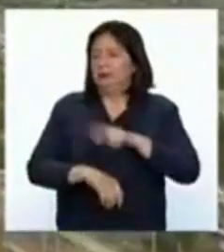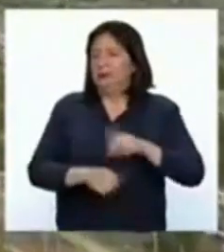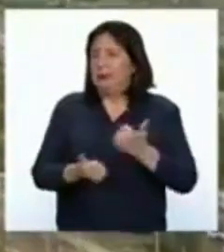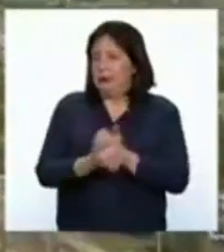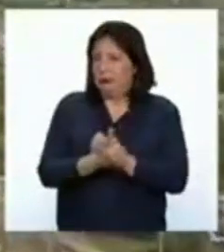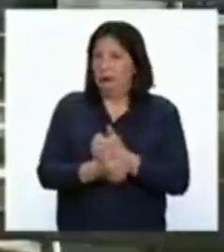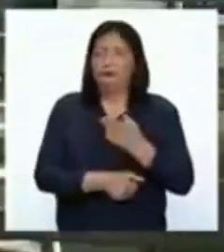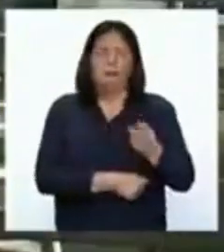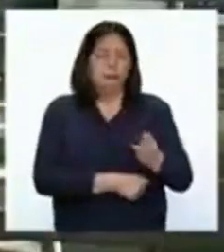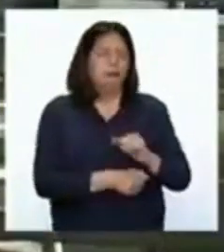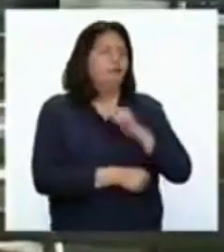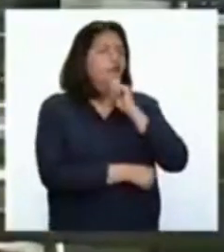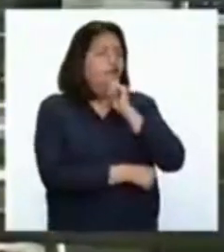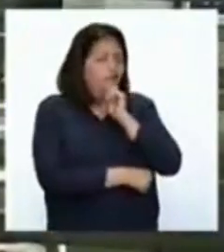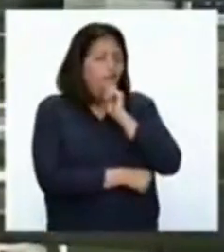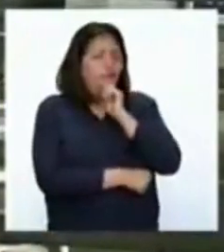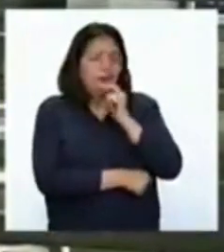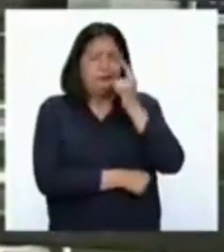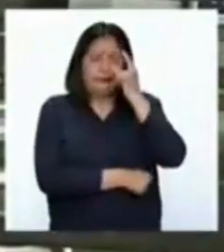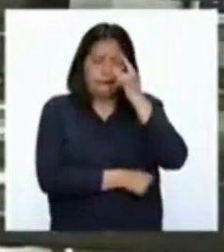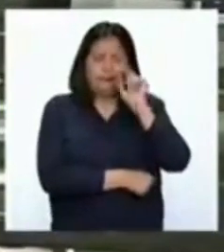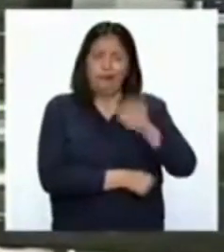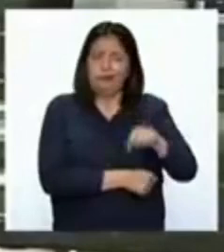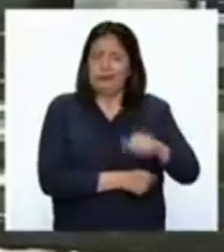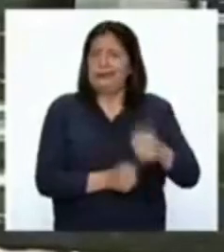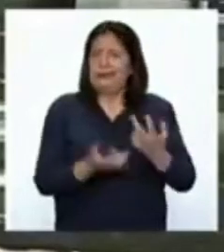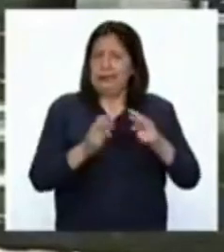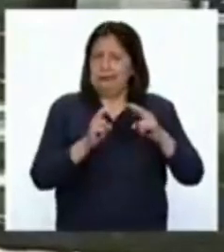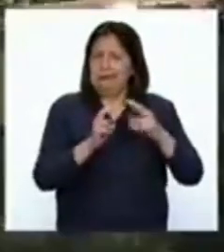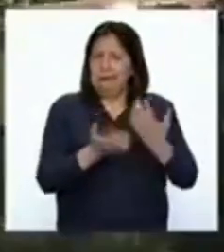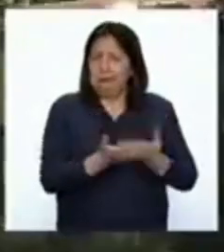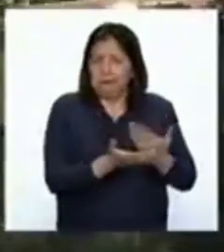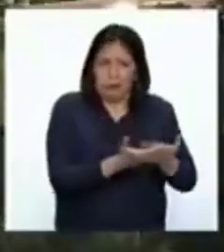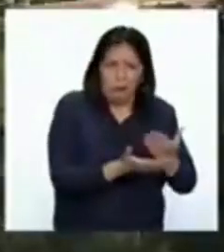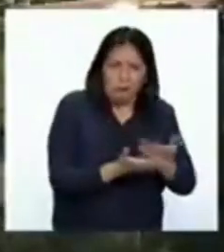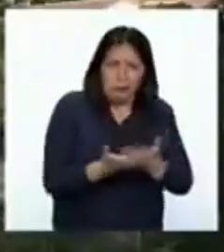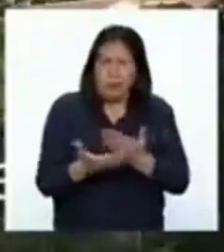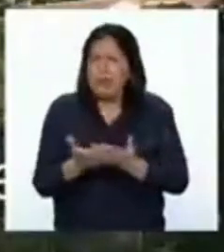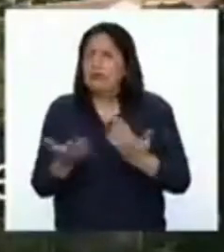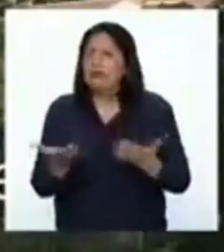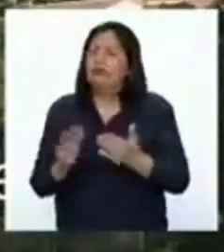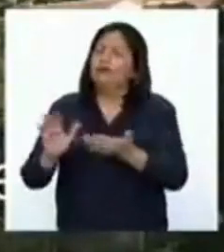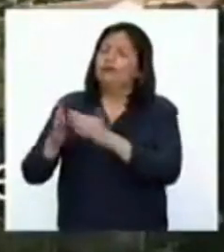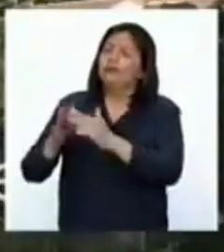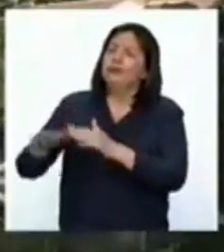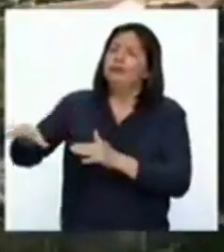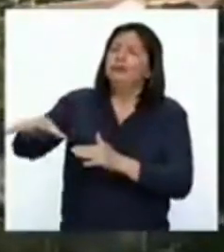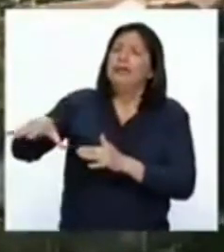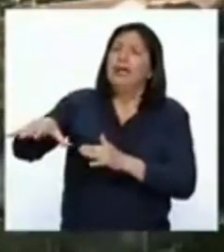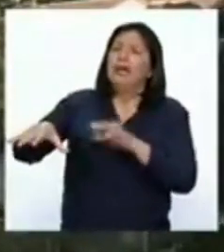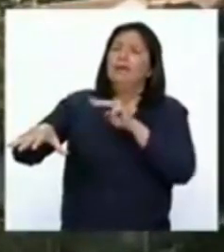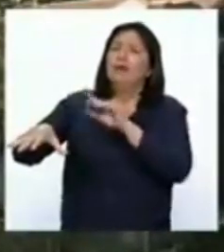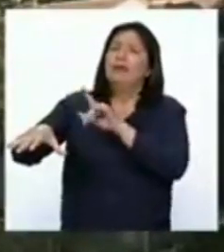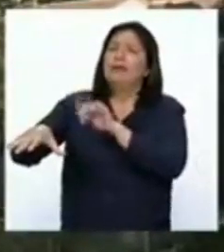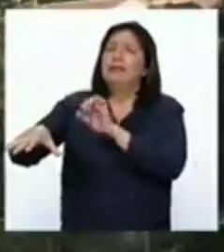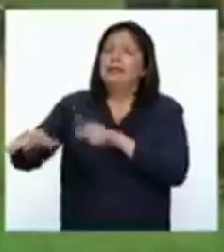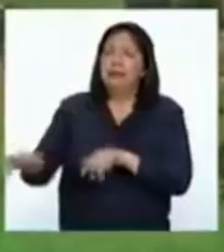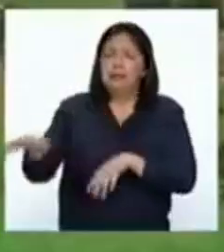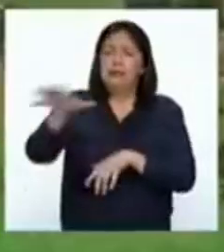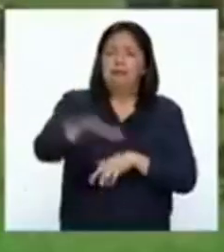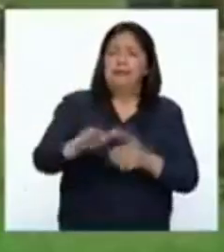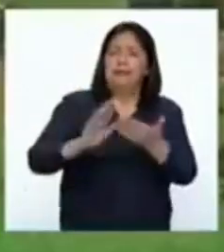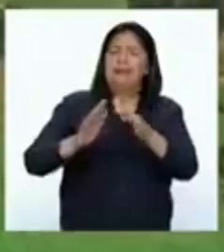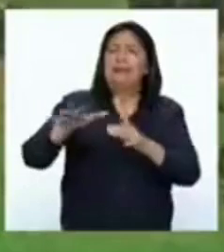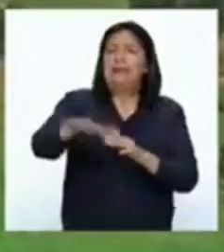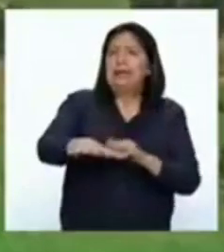Se optó en sacar y hacer las pruebas. Primero en el asentamiento humano de Mollepata, luego pasamos al centro